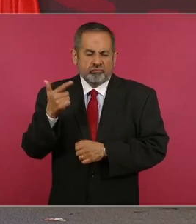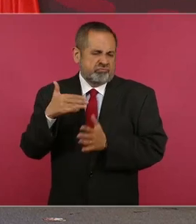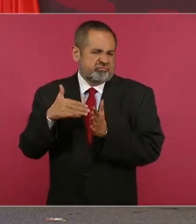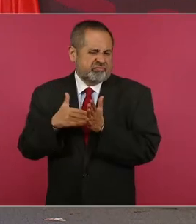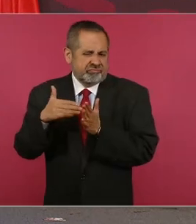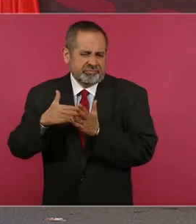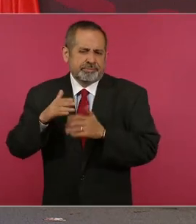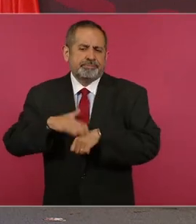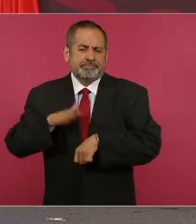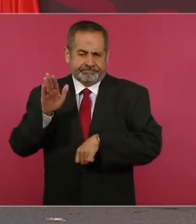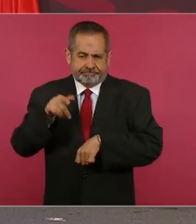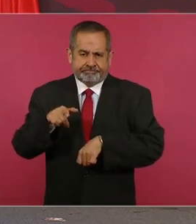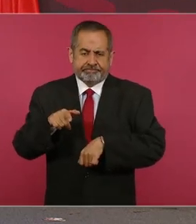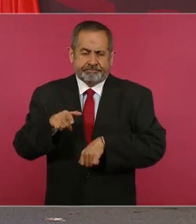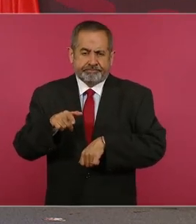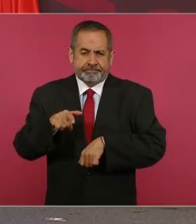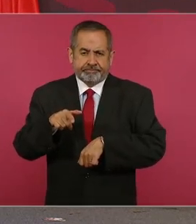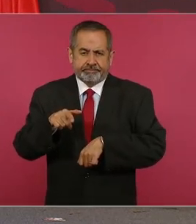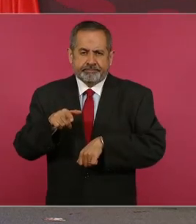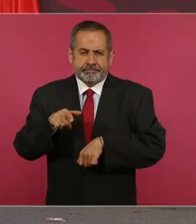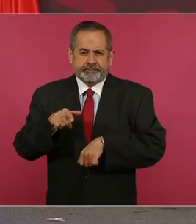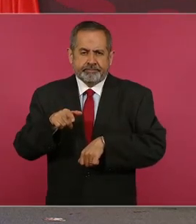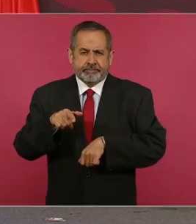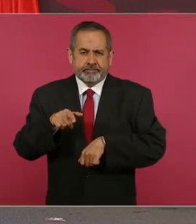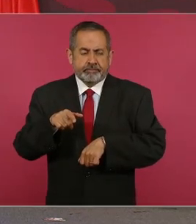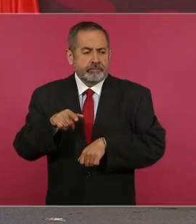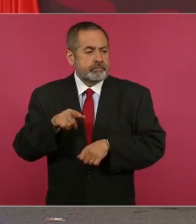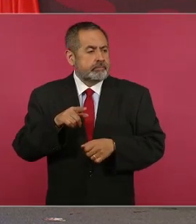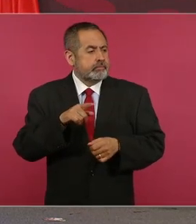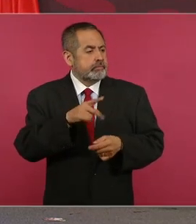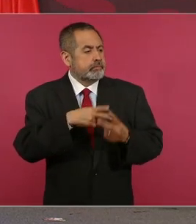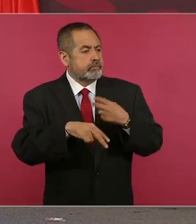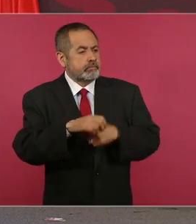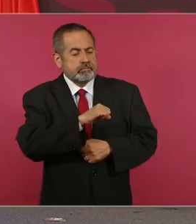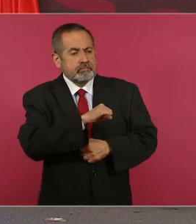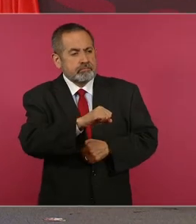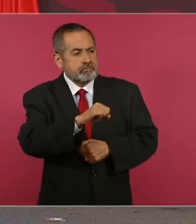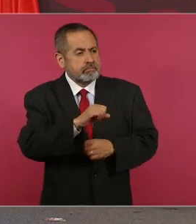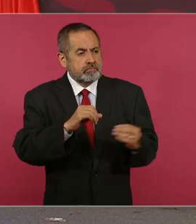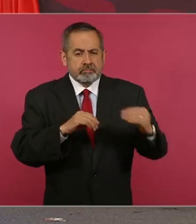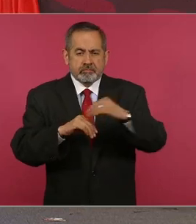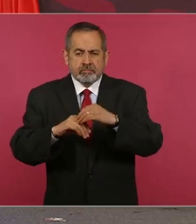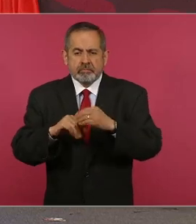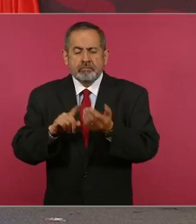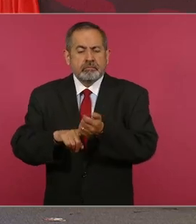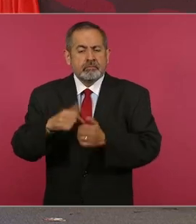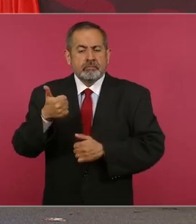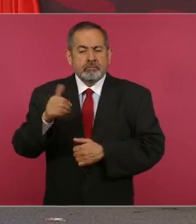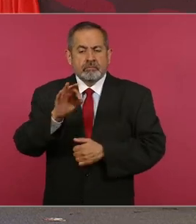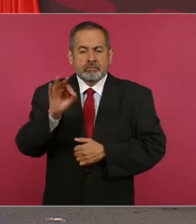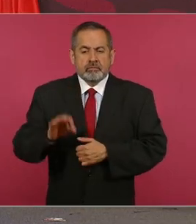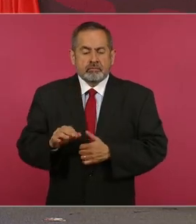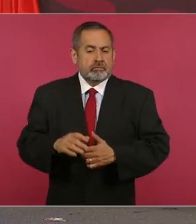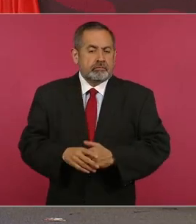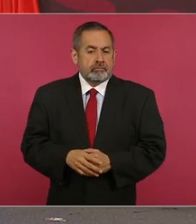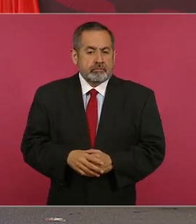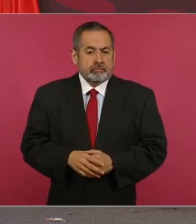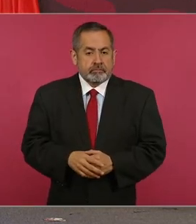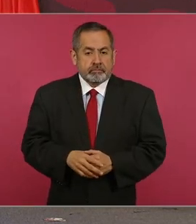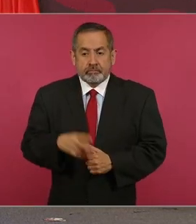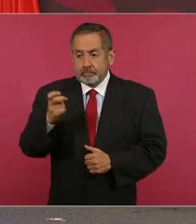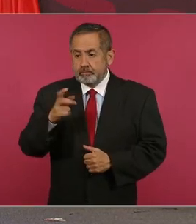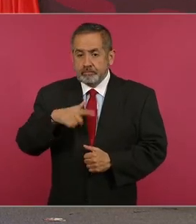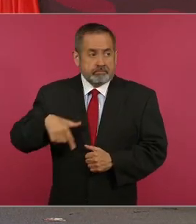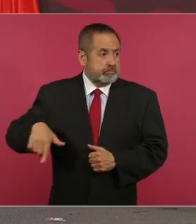Si le agregamos aquí inflación, serían como 6 por ciento. Esto es ingreso